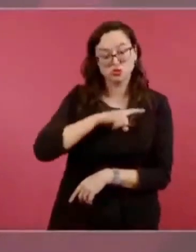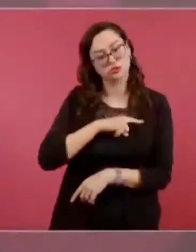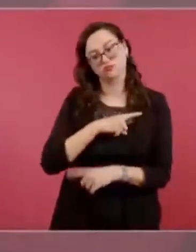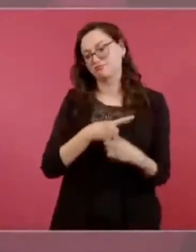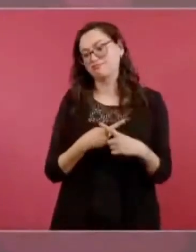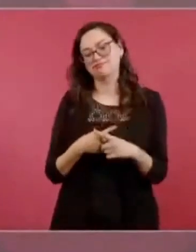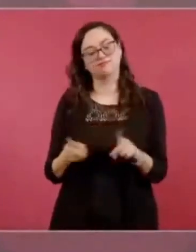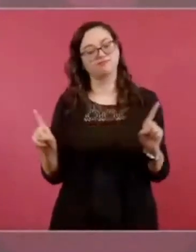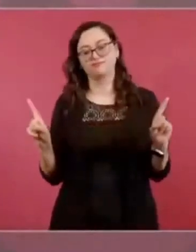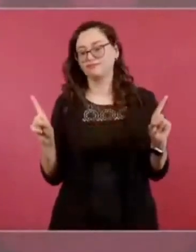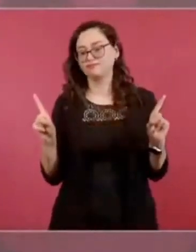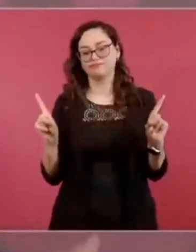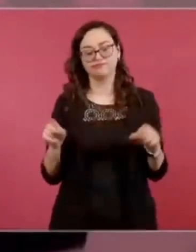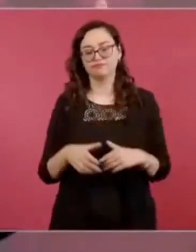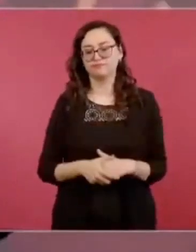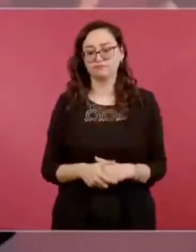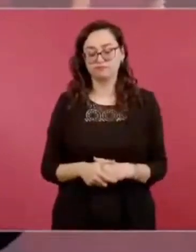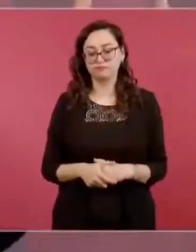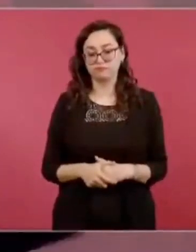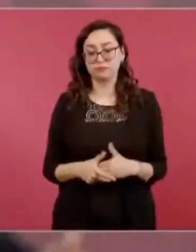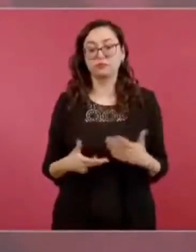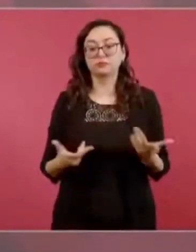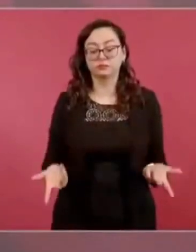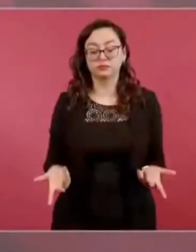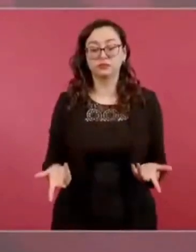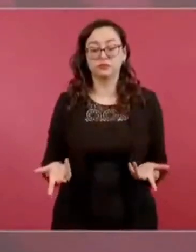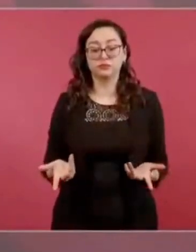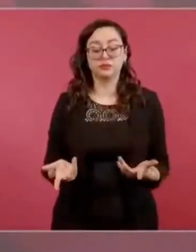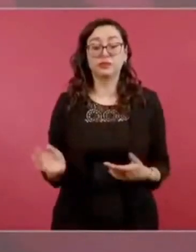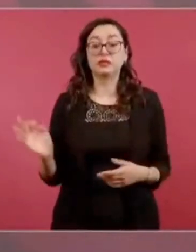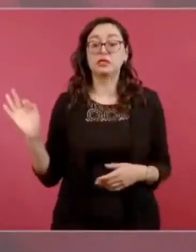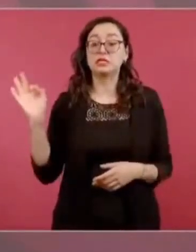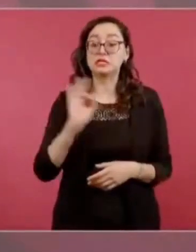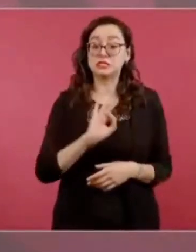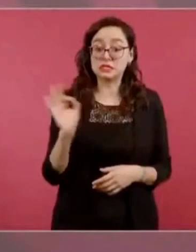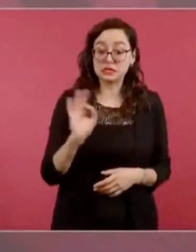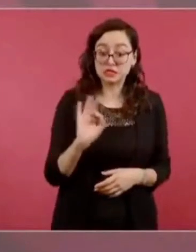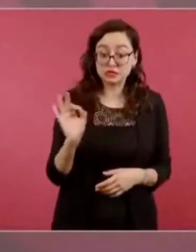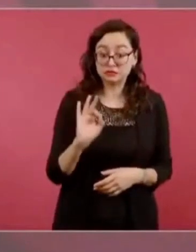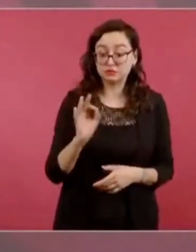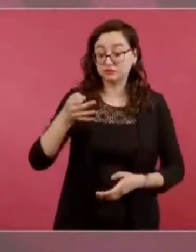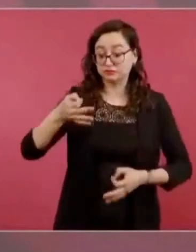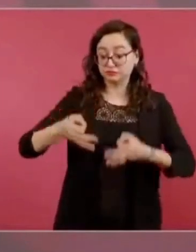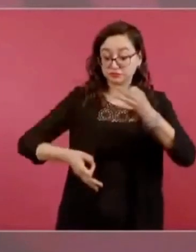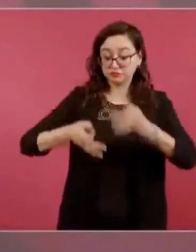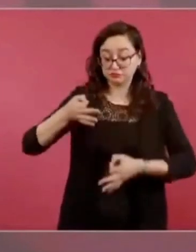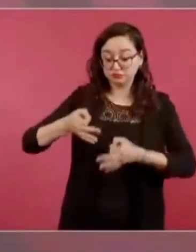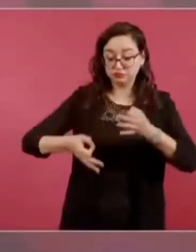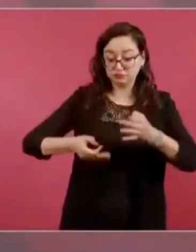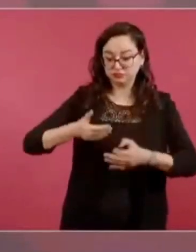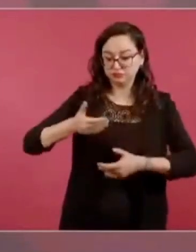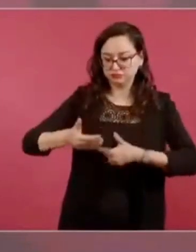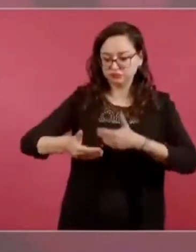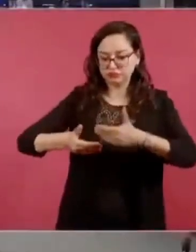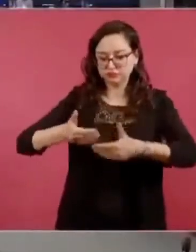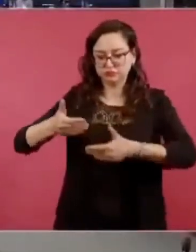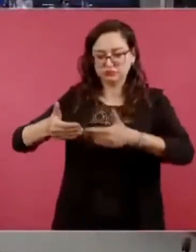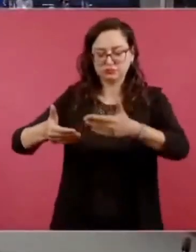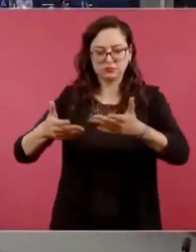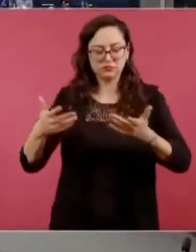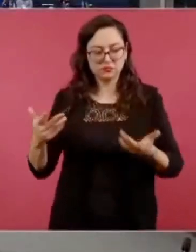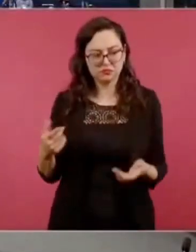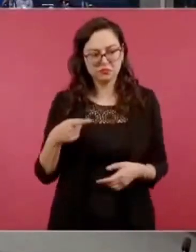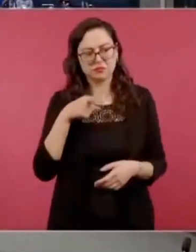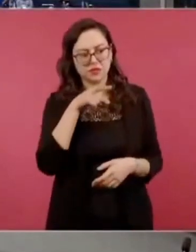podríamos, porque les pregunté, cuando se hizo un planteamiento